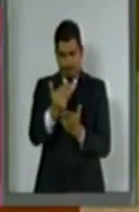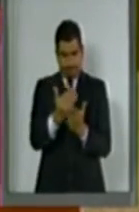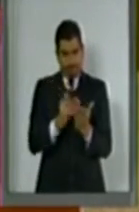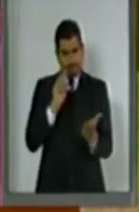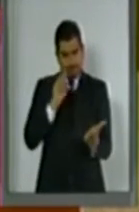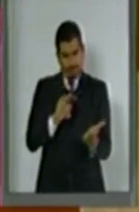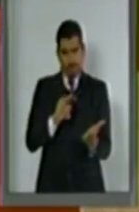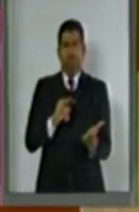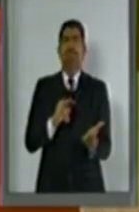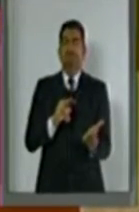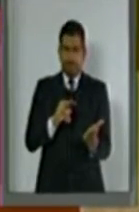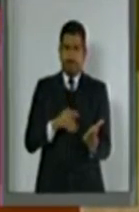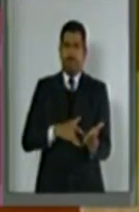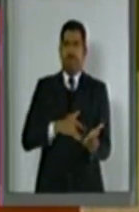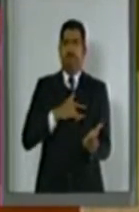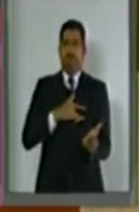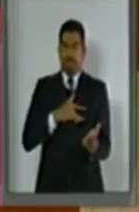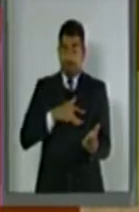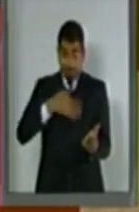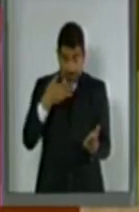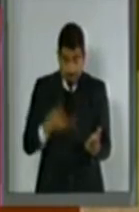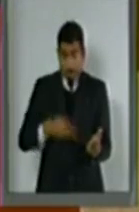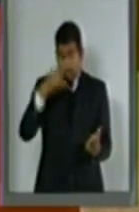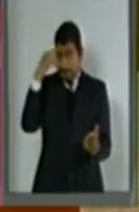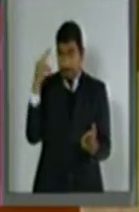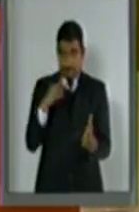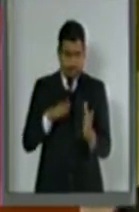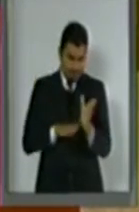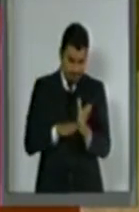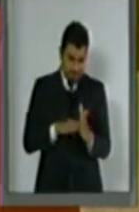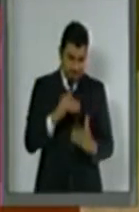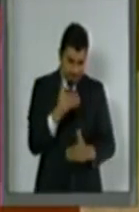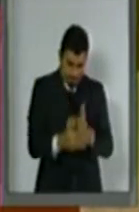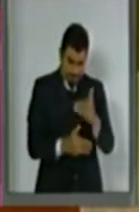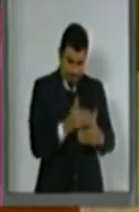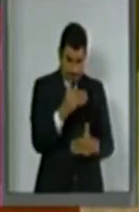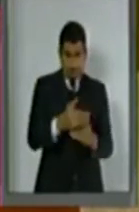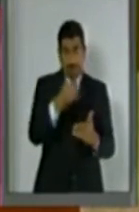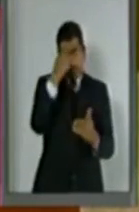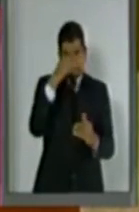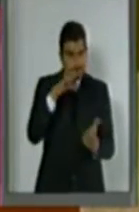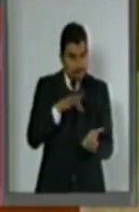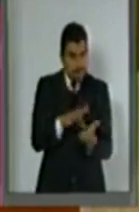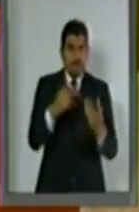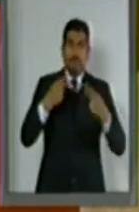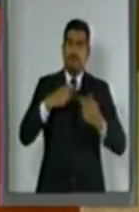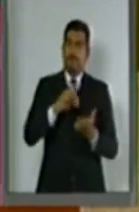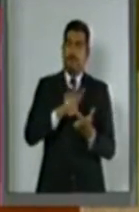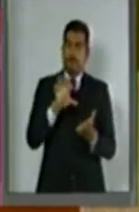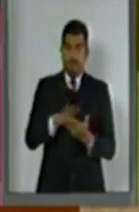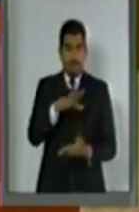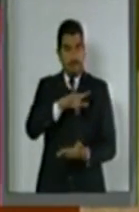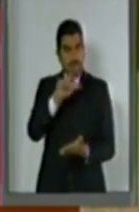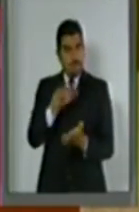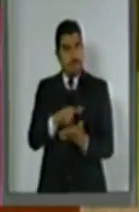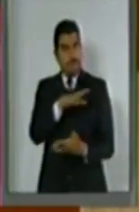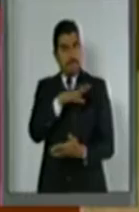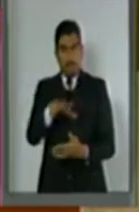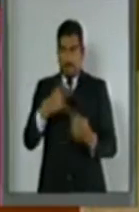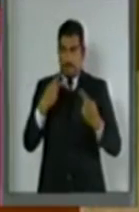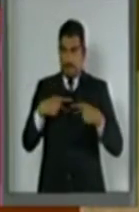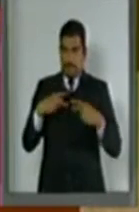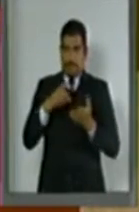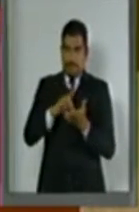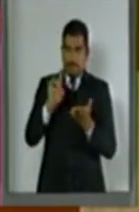convencida que en este país hemos avanzado mucho en materia de discapacidad. La Ley General para la Inclusión de las